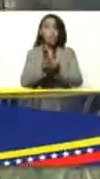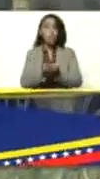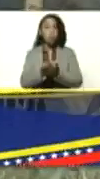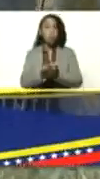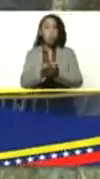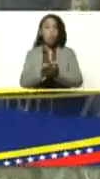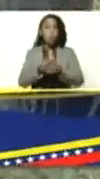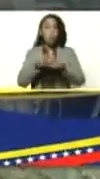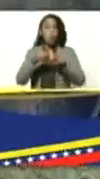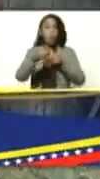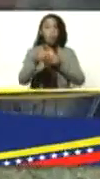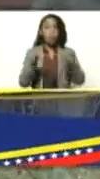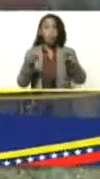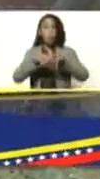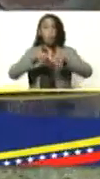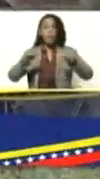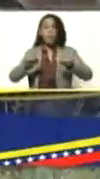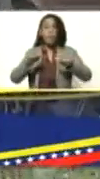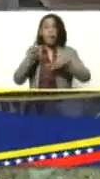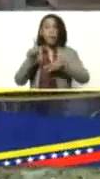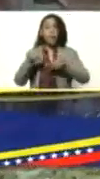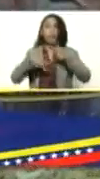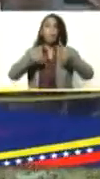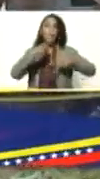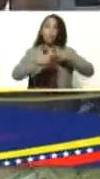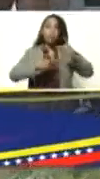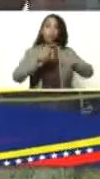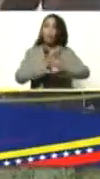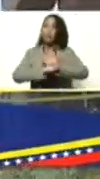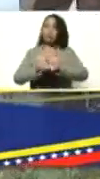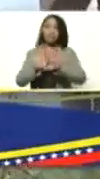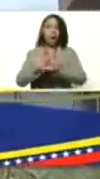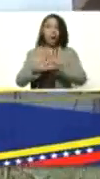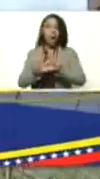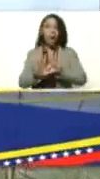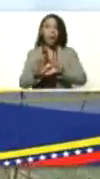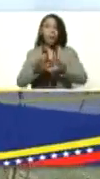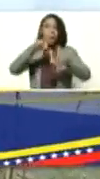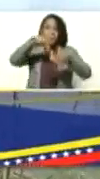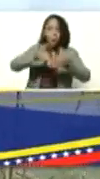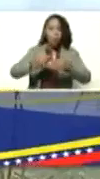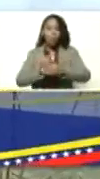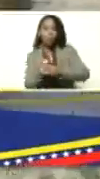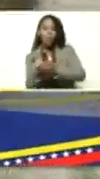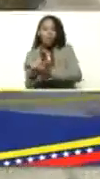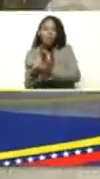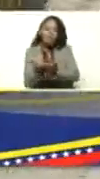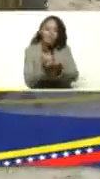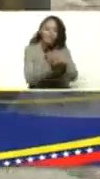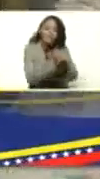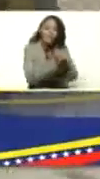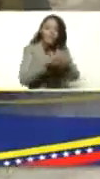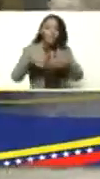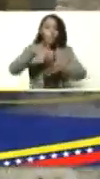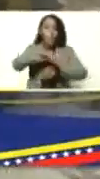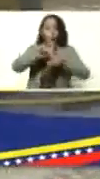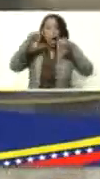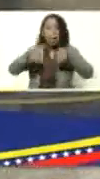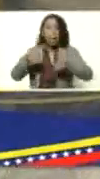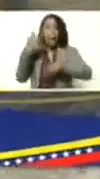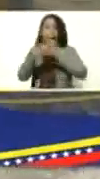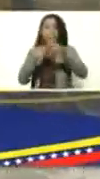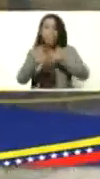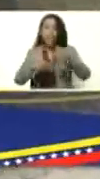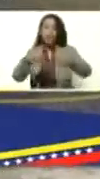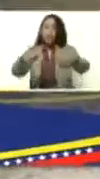hectárea esto ya estamos en proceso de cosecha y bueno todo lo que aquí producto del